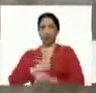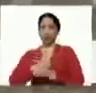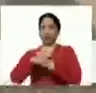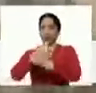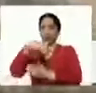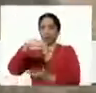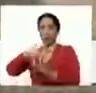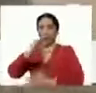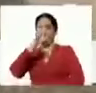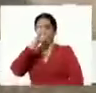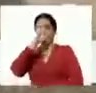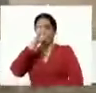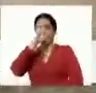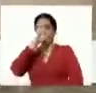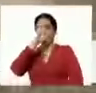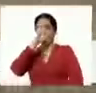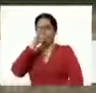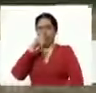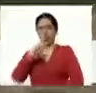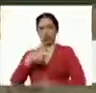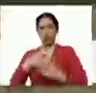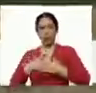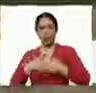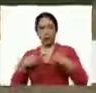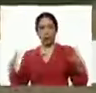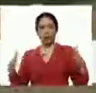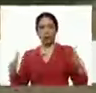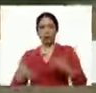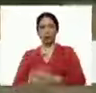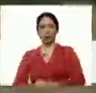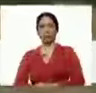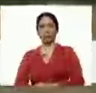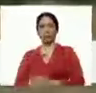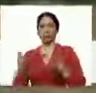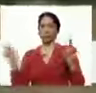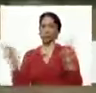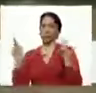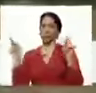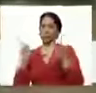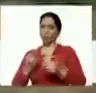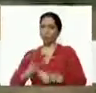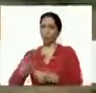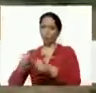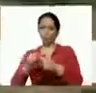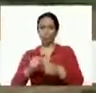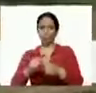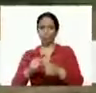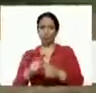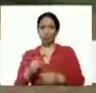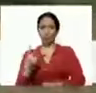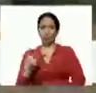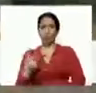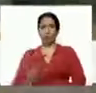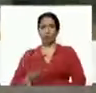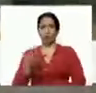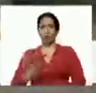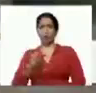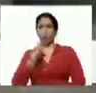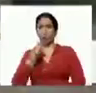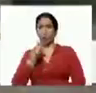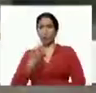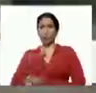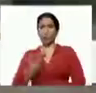estado Varina es lo que va a garantizar una próspera siembra en estos dos rubros tradicionales me